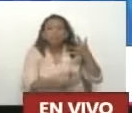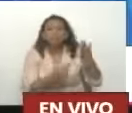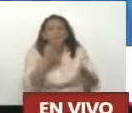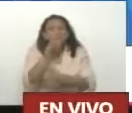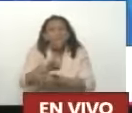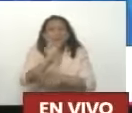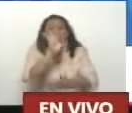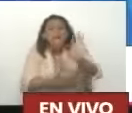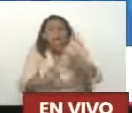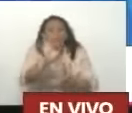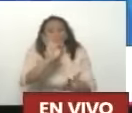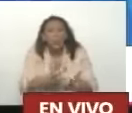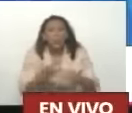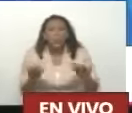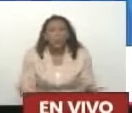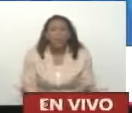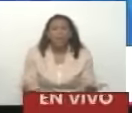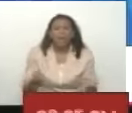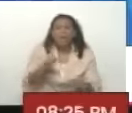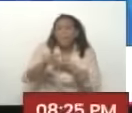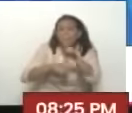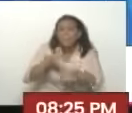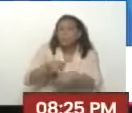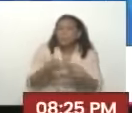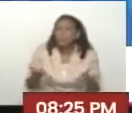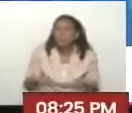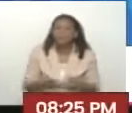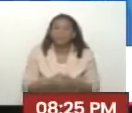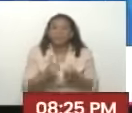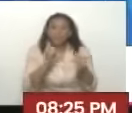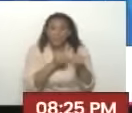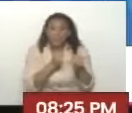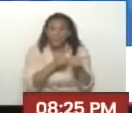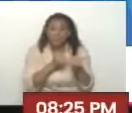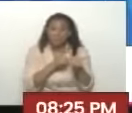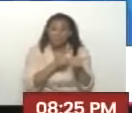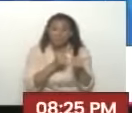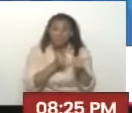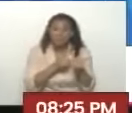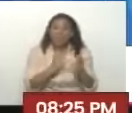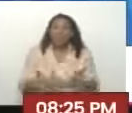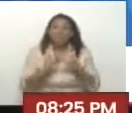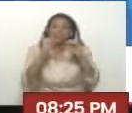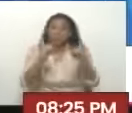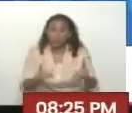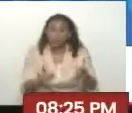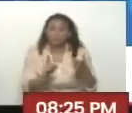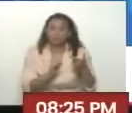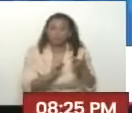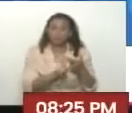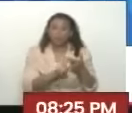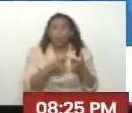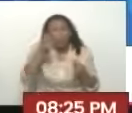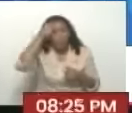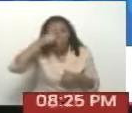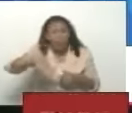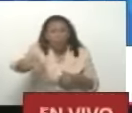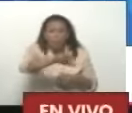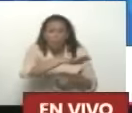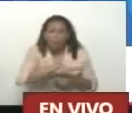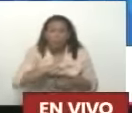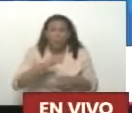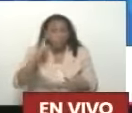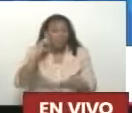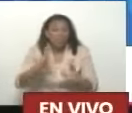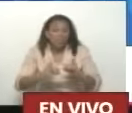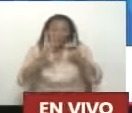En esa consulta Primero A tomar Decisiones Como pueblo Fue